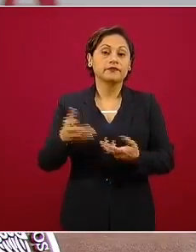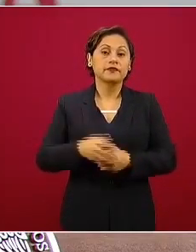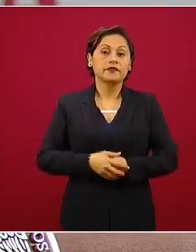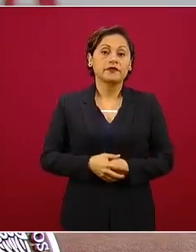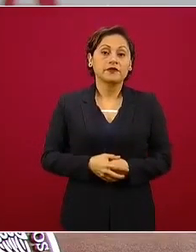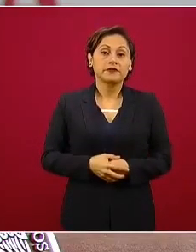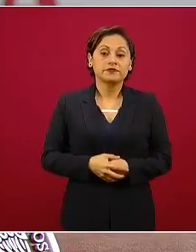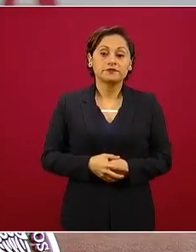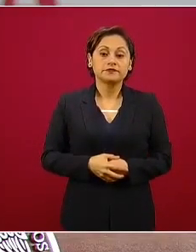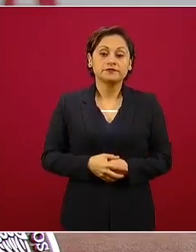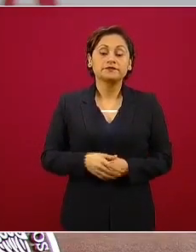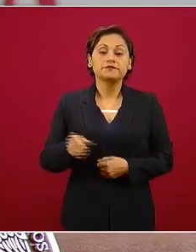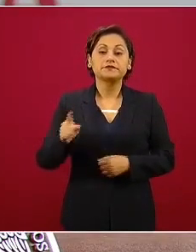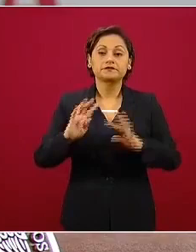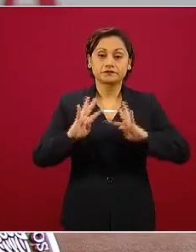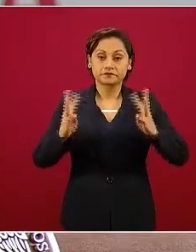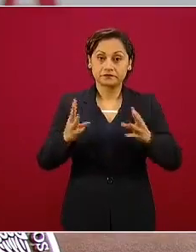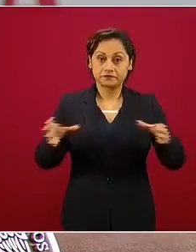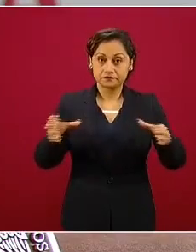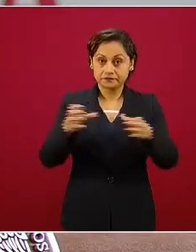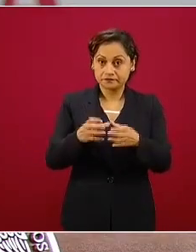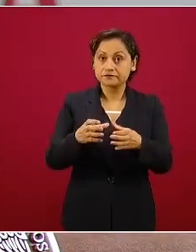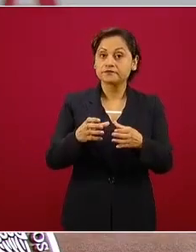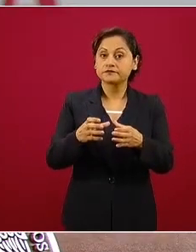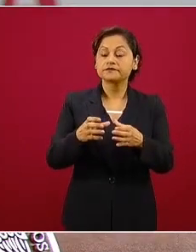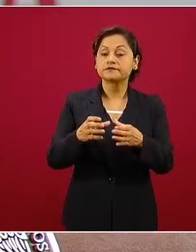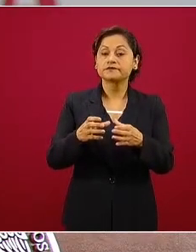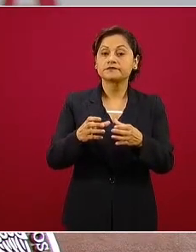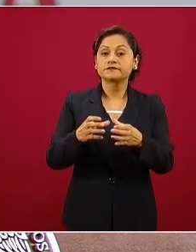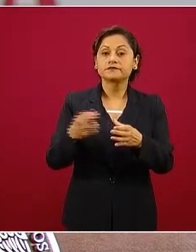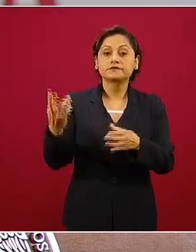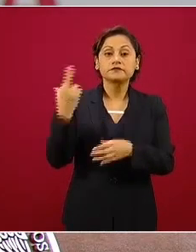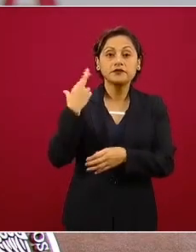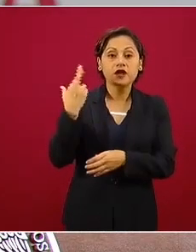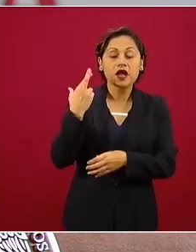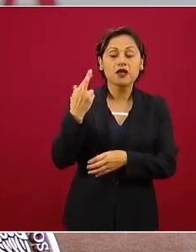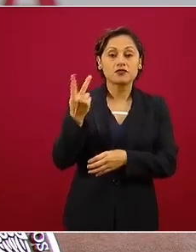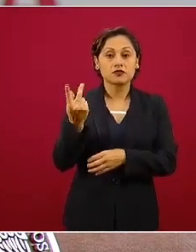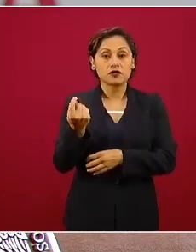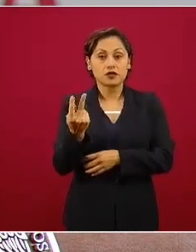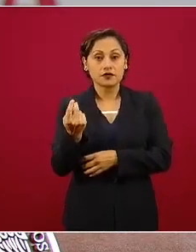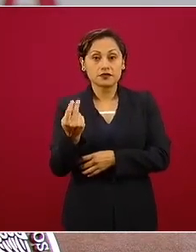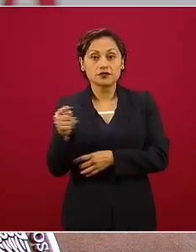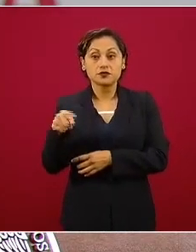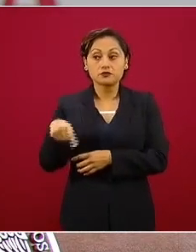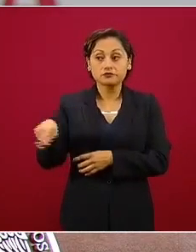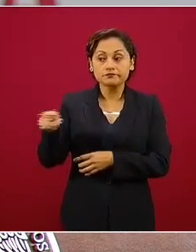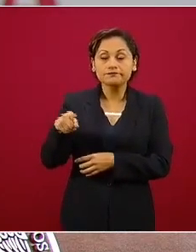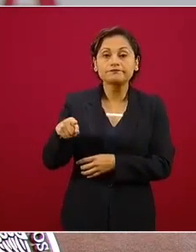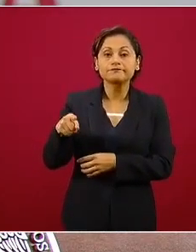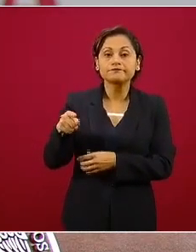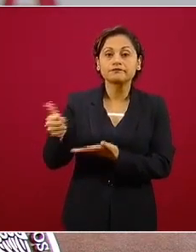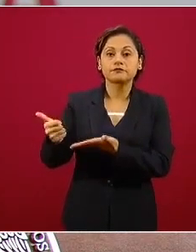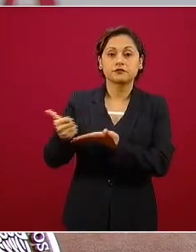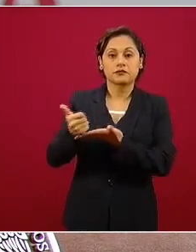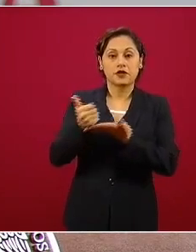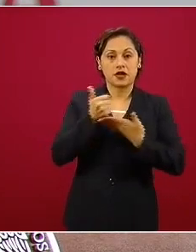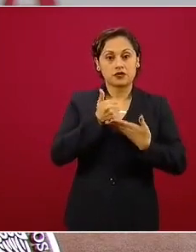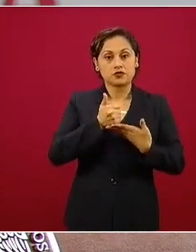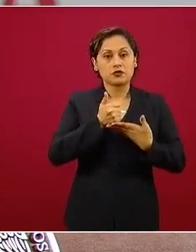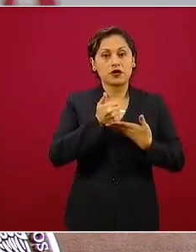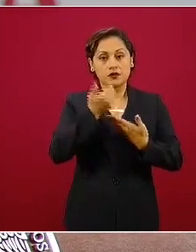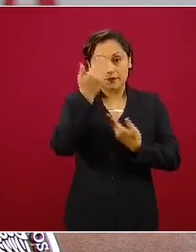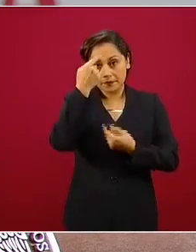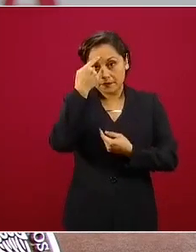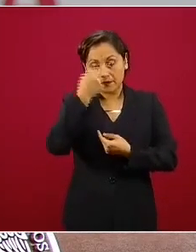están apoyando con una campaña de orientación